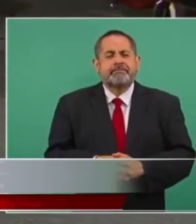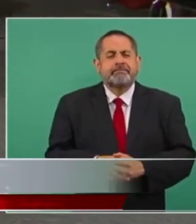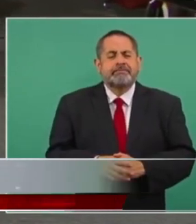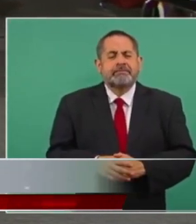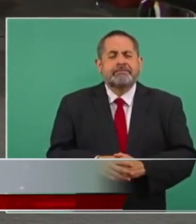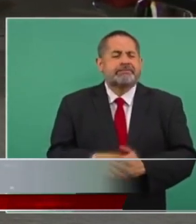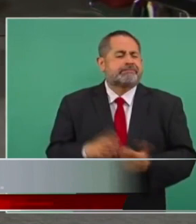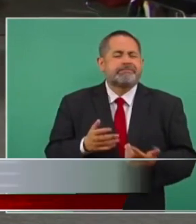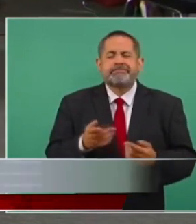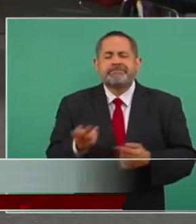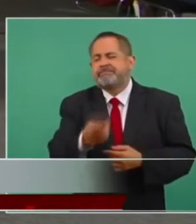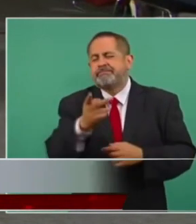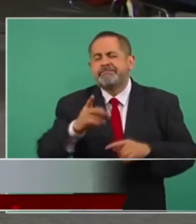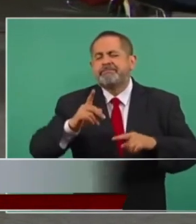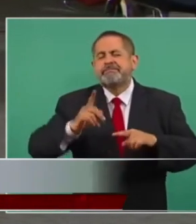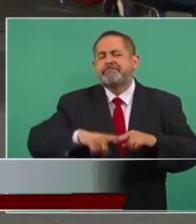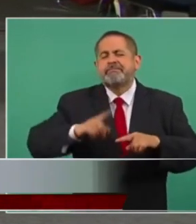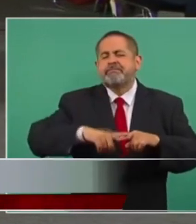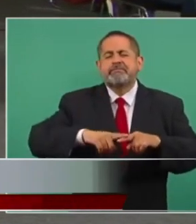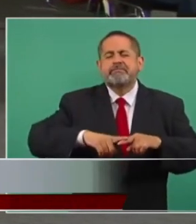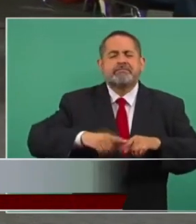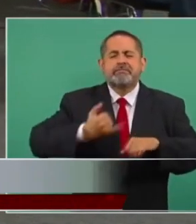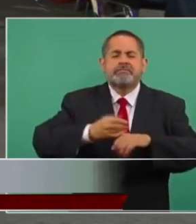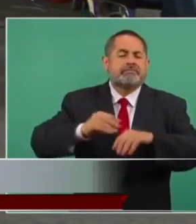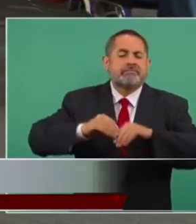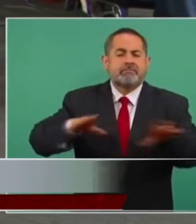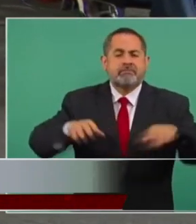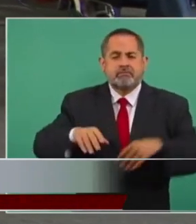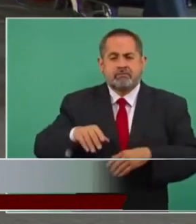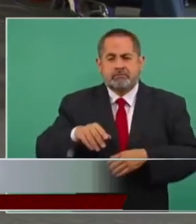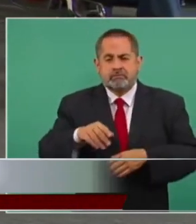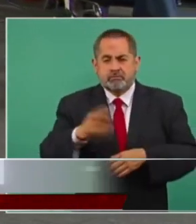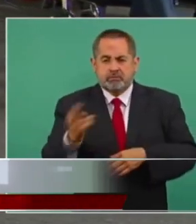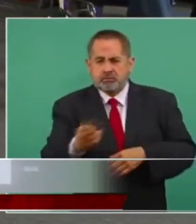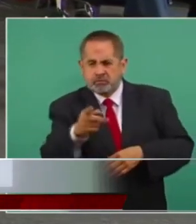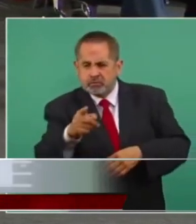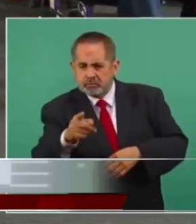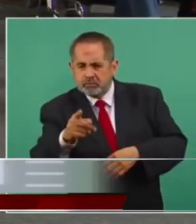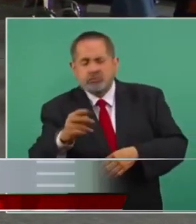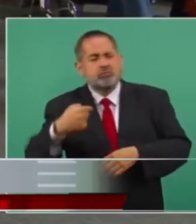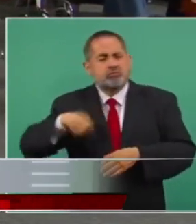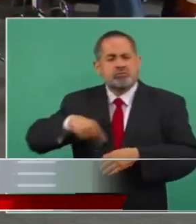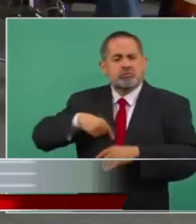quien informó primero ustedes o nosotros